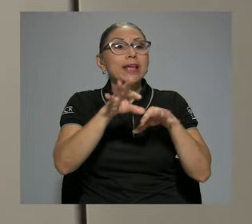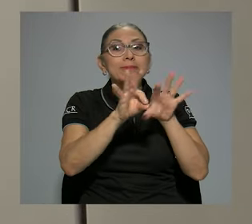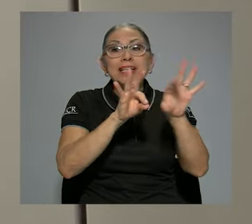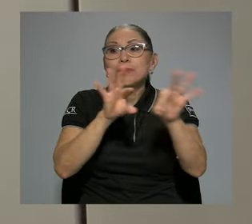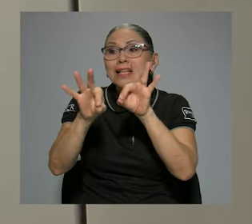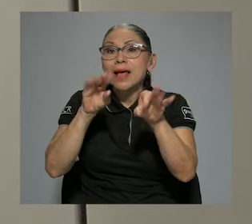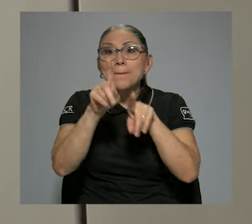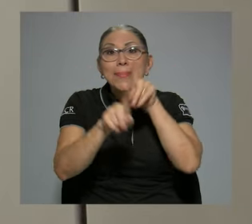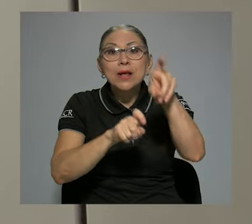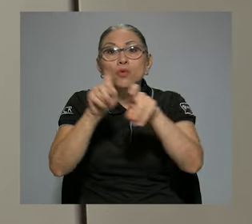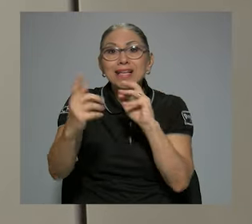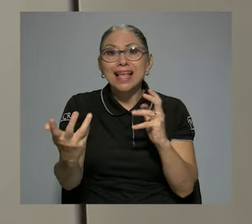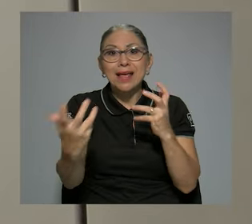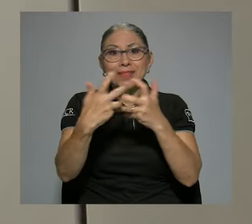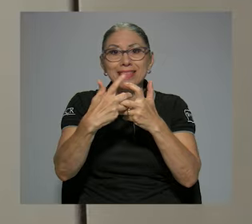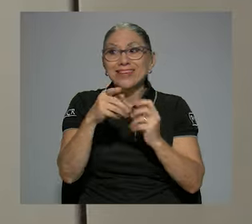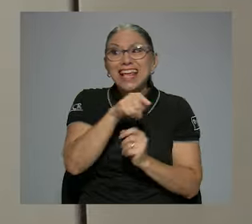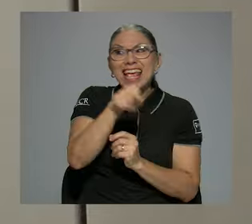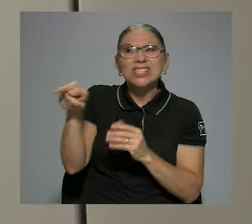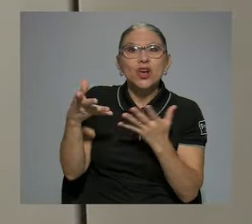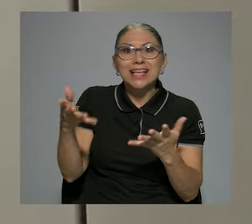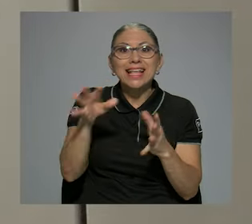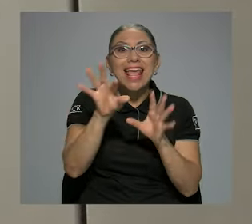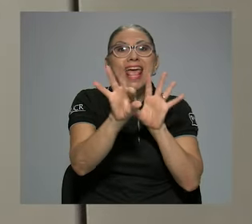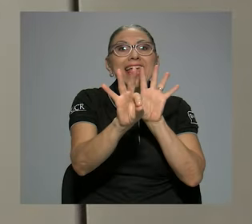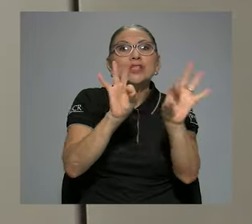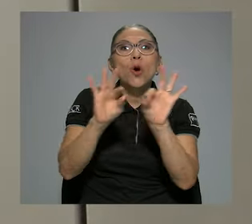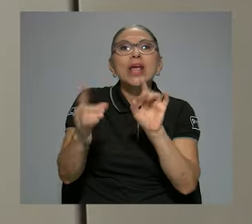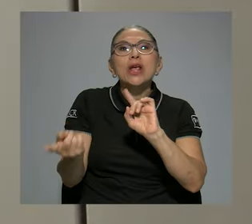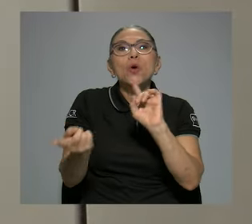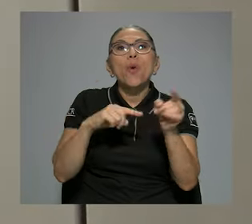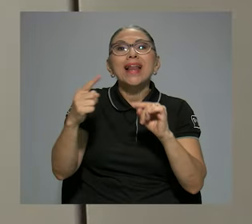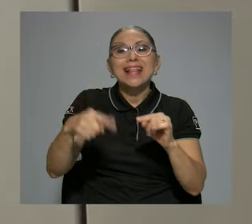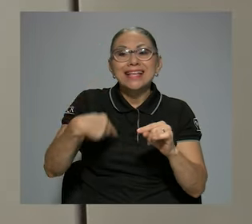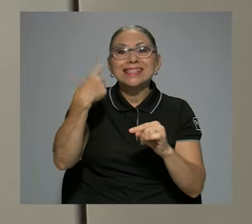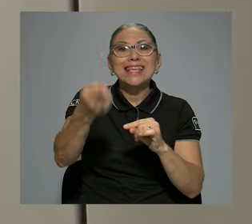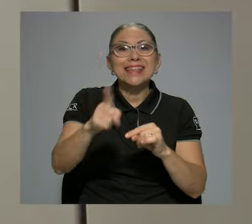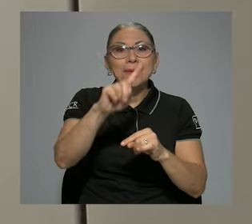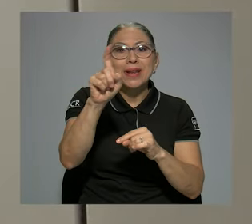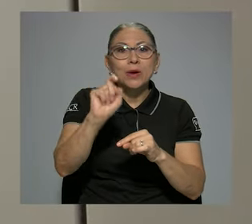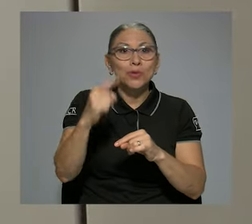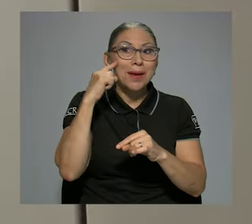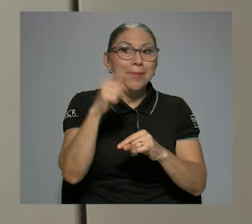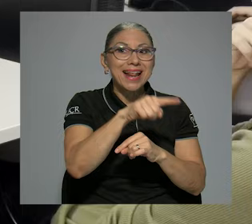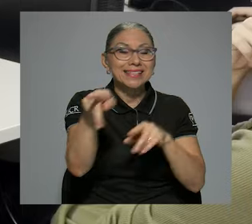adaptativas, que son los que escogen cuál es la siguiente pregunta que se le va aplicando a la persona.